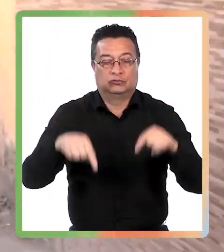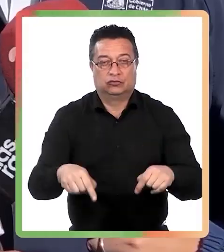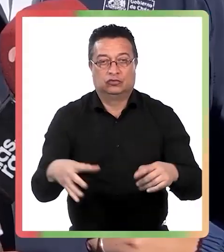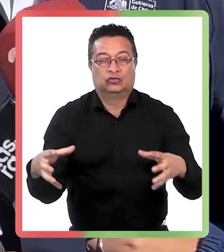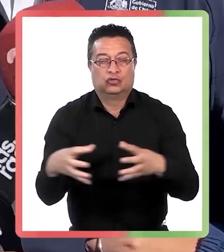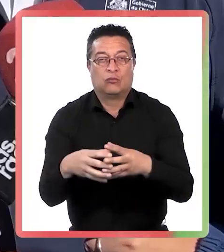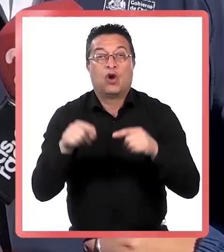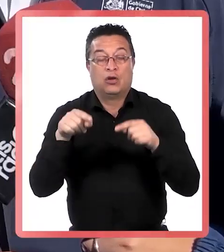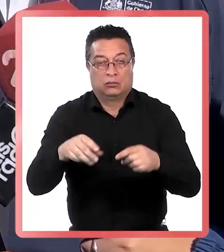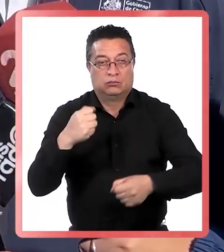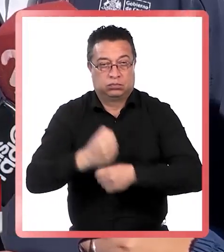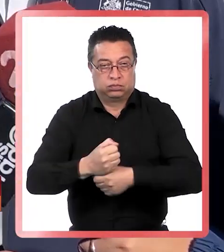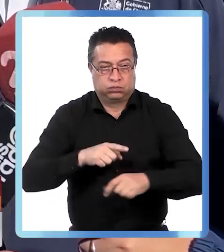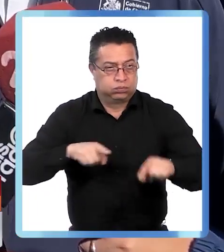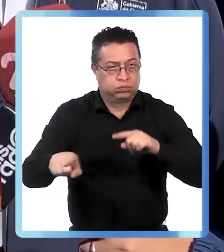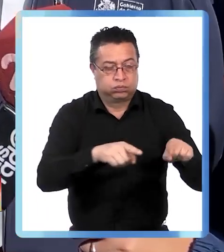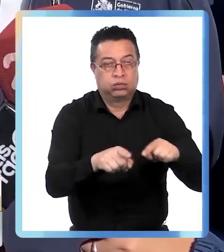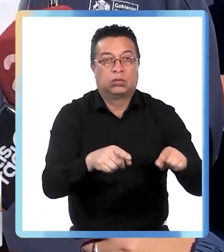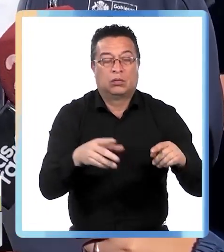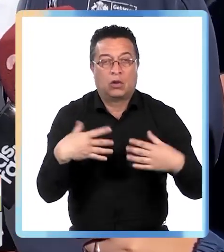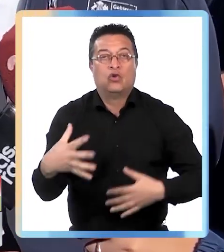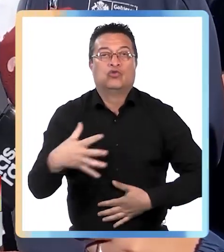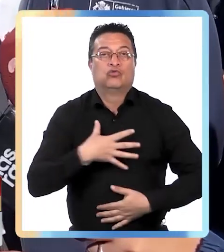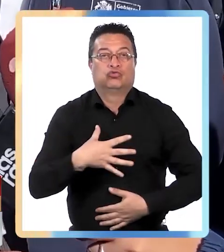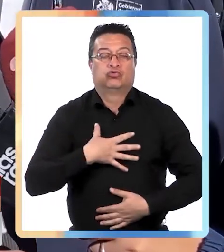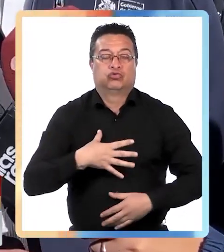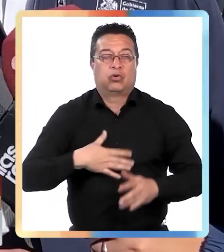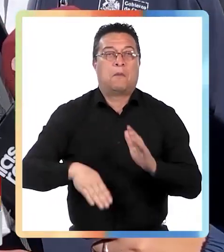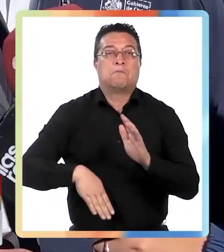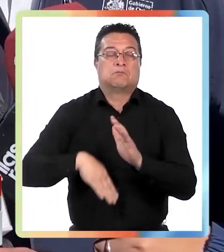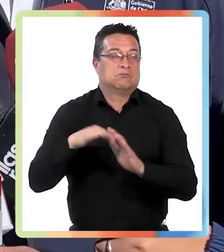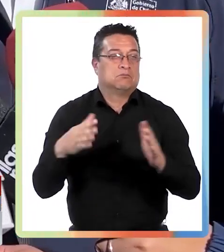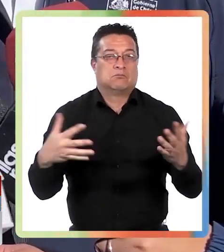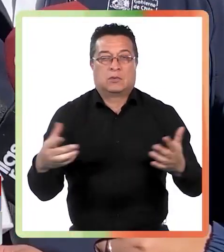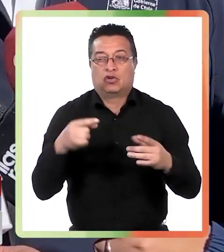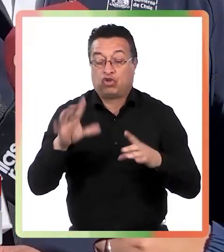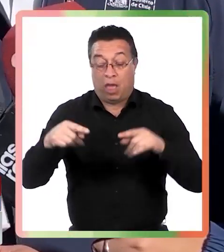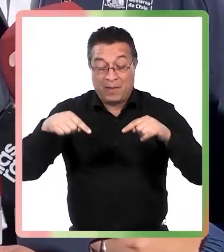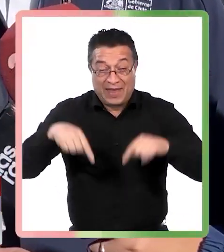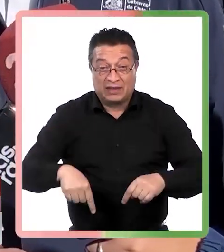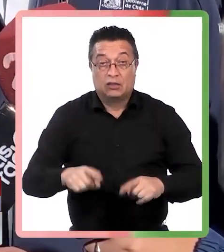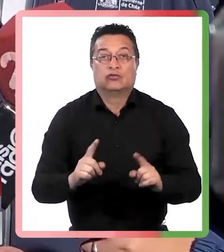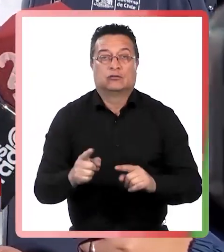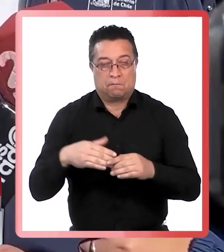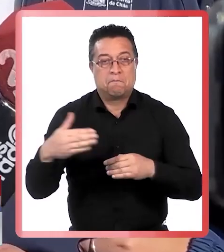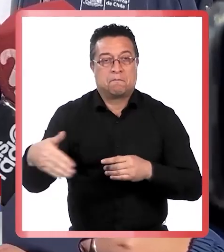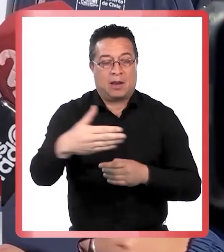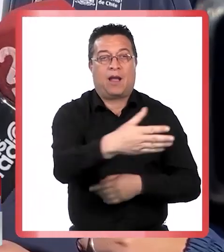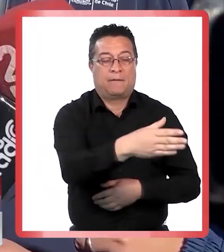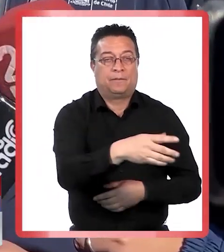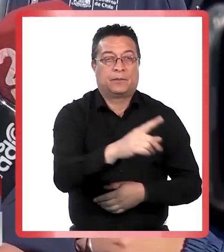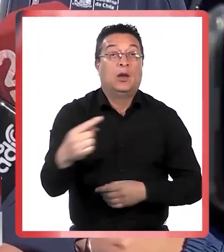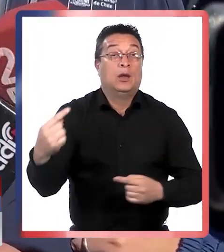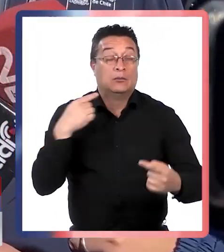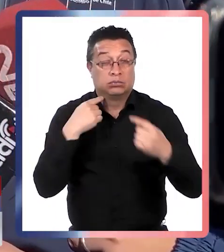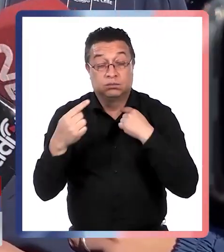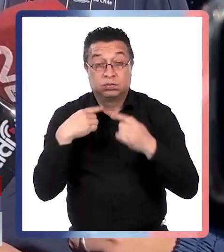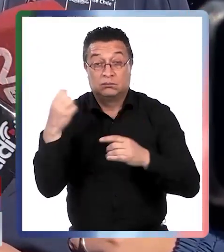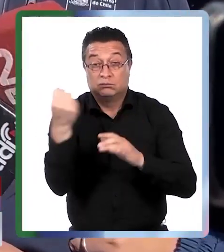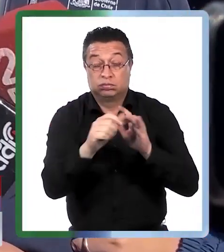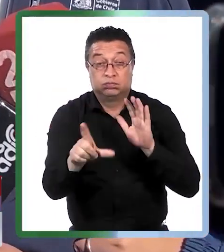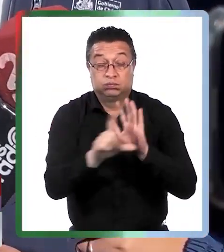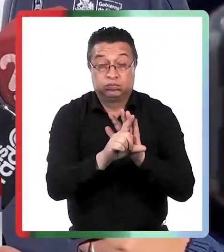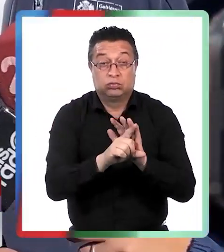oportunidad, que actúa en un territorio, pero genera intimidación más allá del territorio donde actúa. Y los efectos de sus